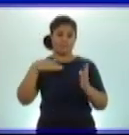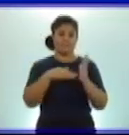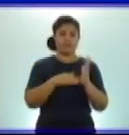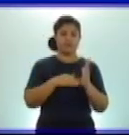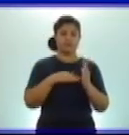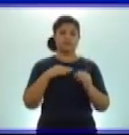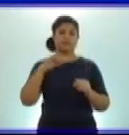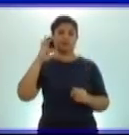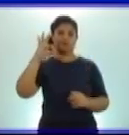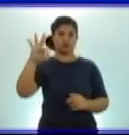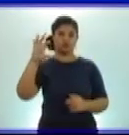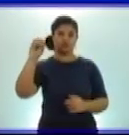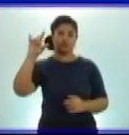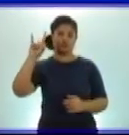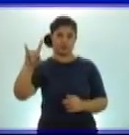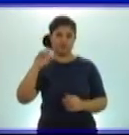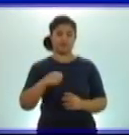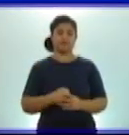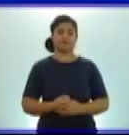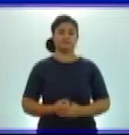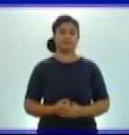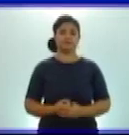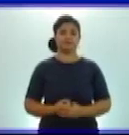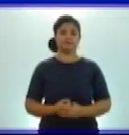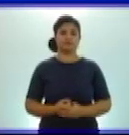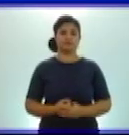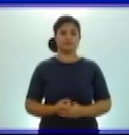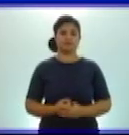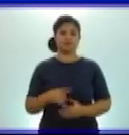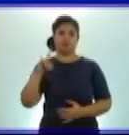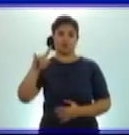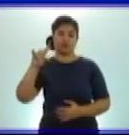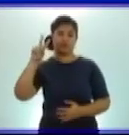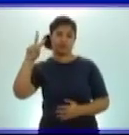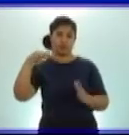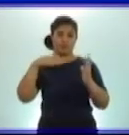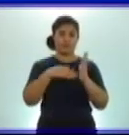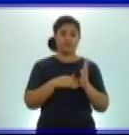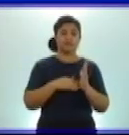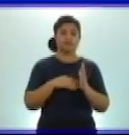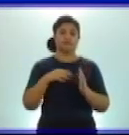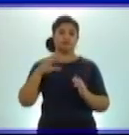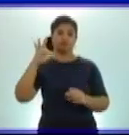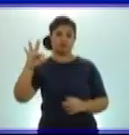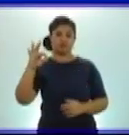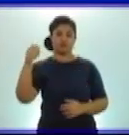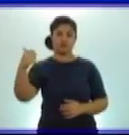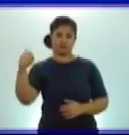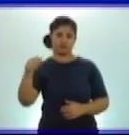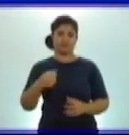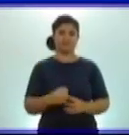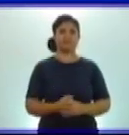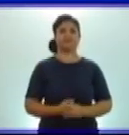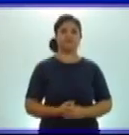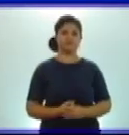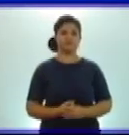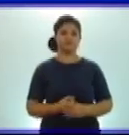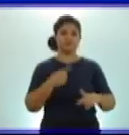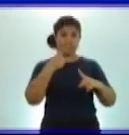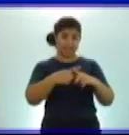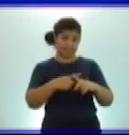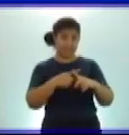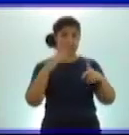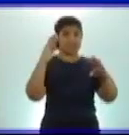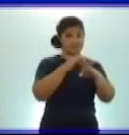92.810. Muy bien, recuerden, aquí la X tiene más de un valor, porque estamos